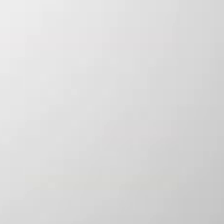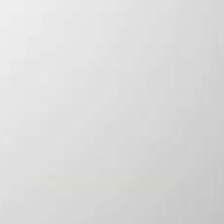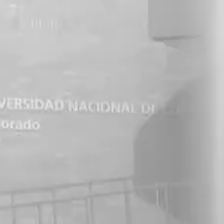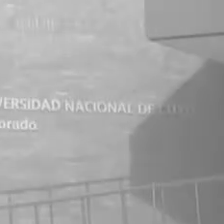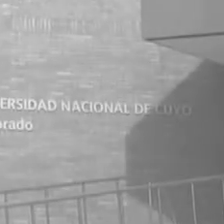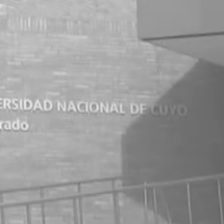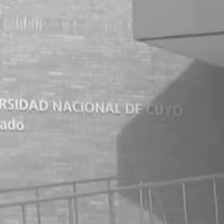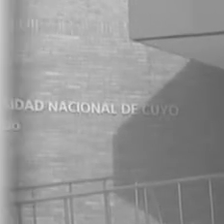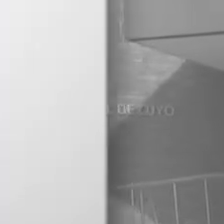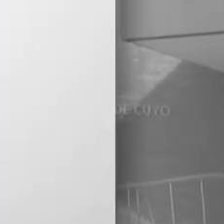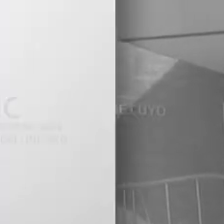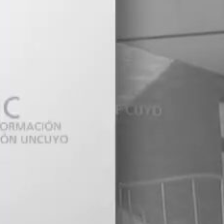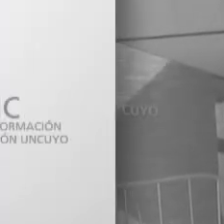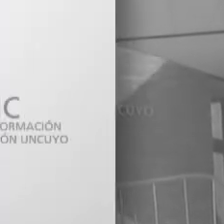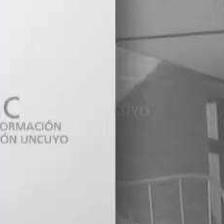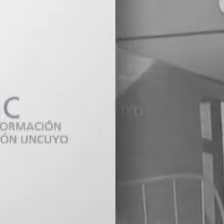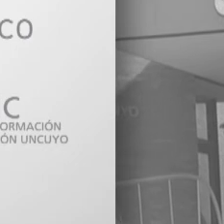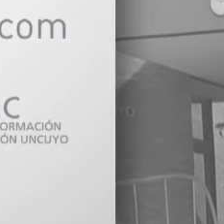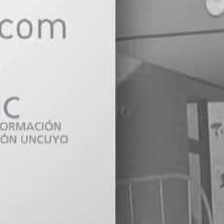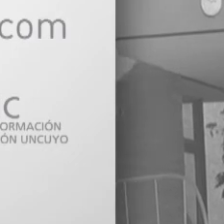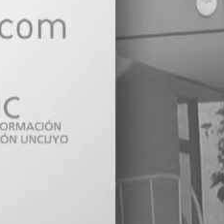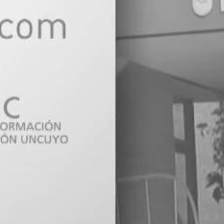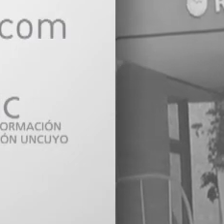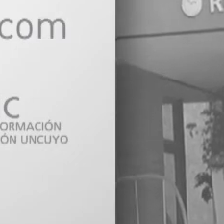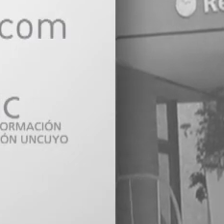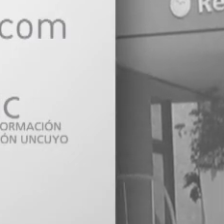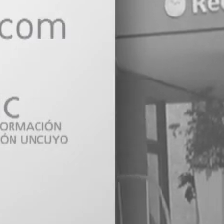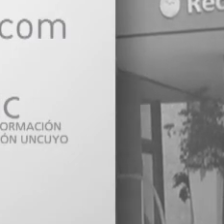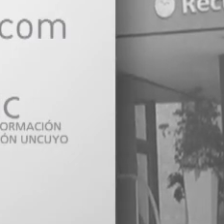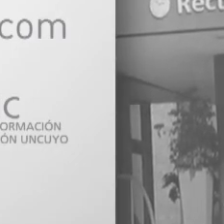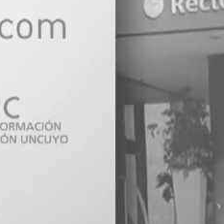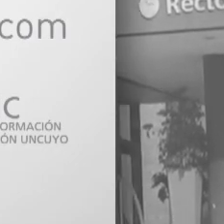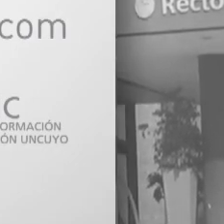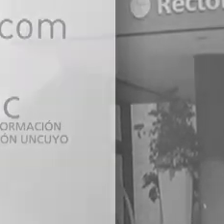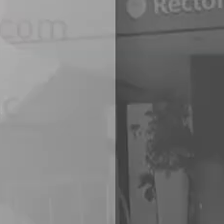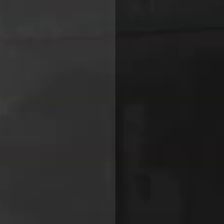Más noticias en www.edicionuncuyo.com www.edicionuncuyo.com Es un